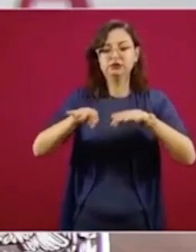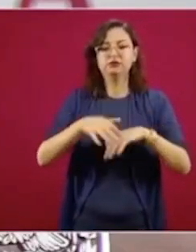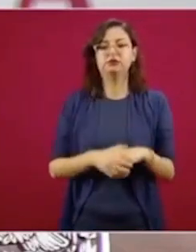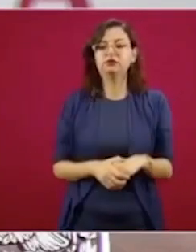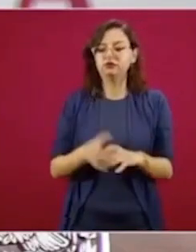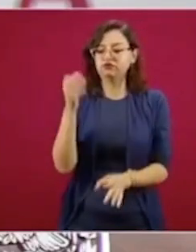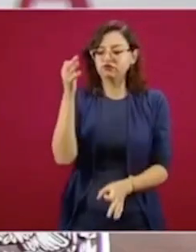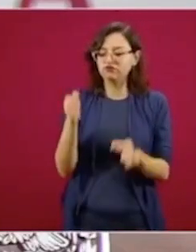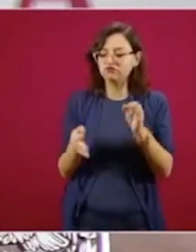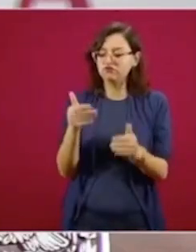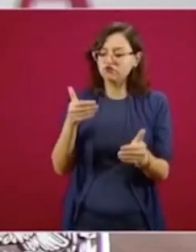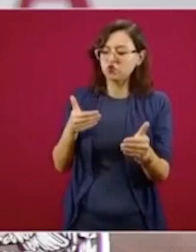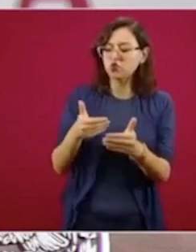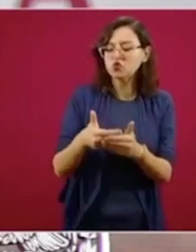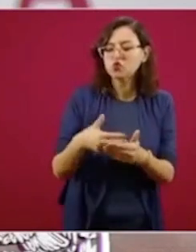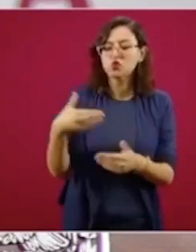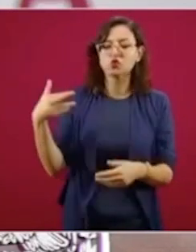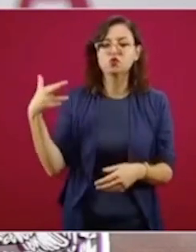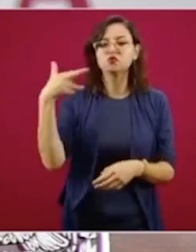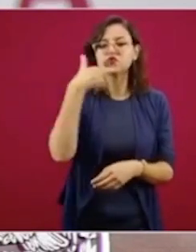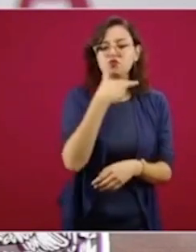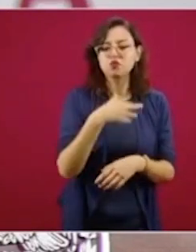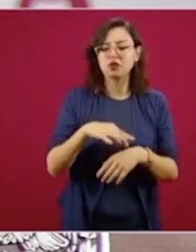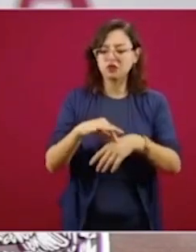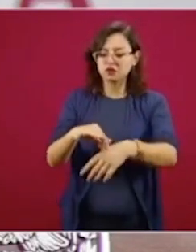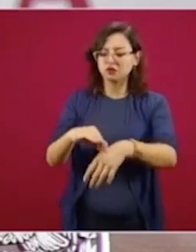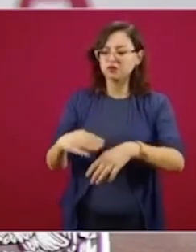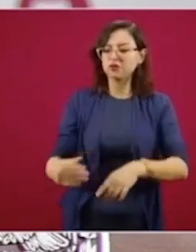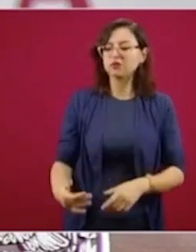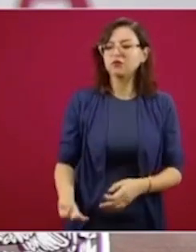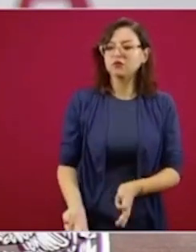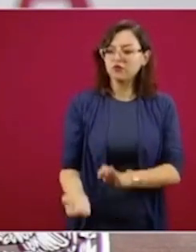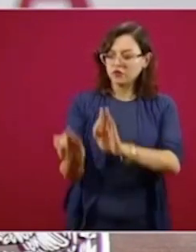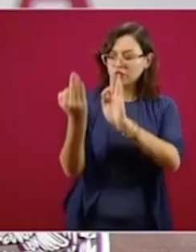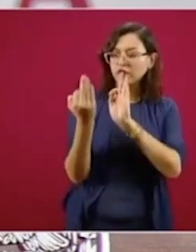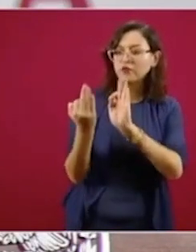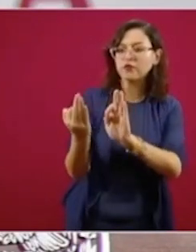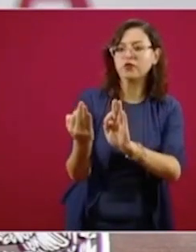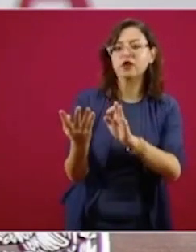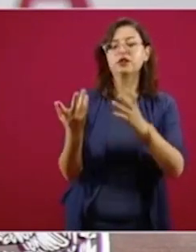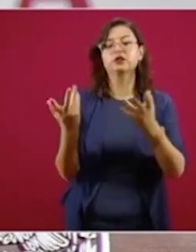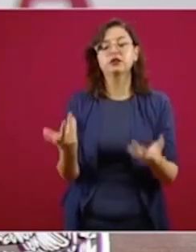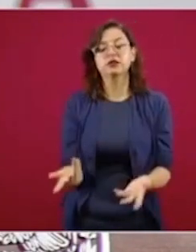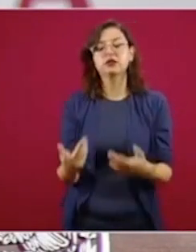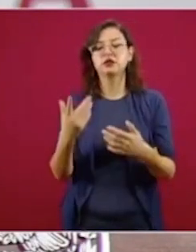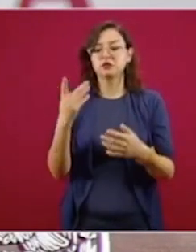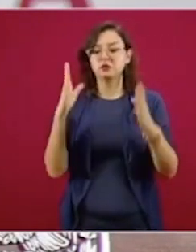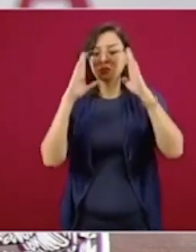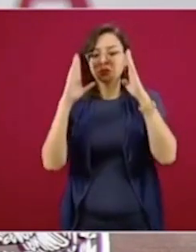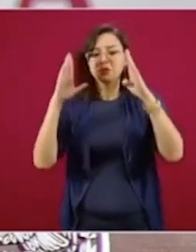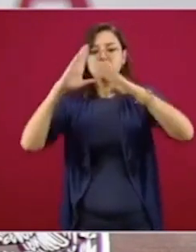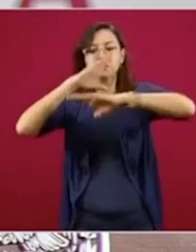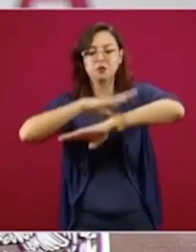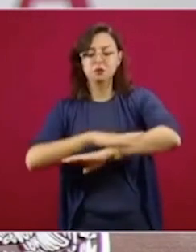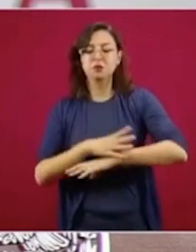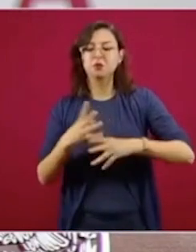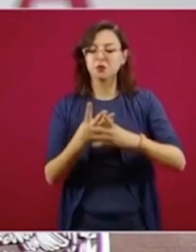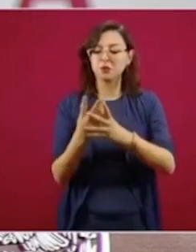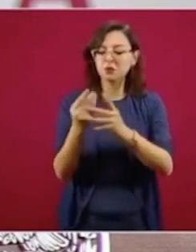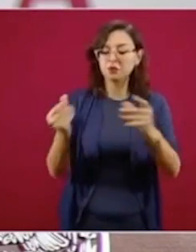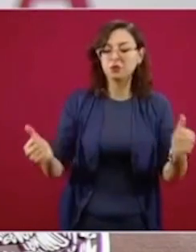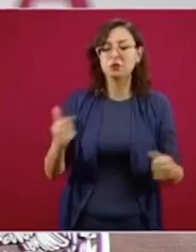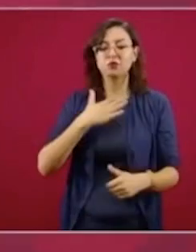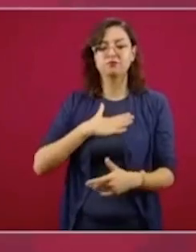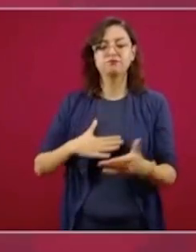cortos, orales, que den pie a una pronta resolución de conflictos y un auténtico acceso a la